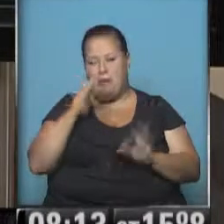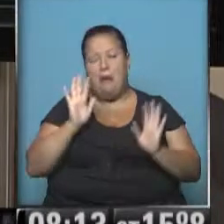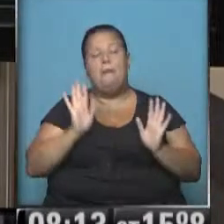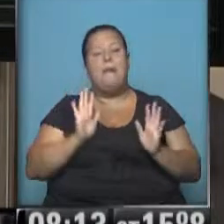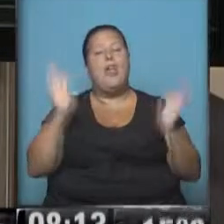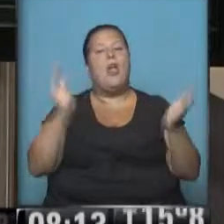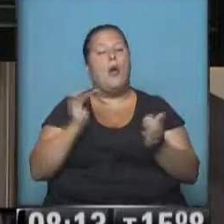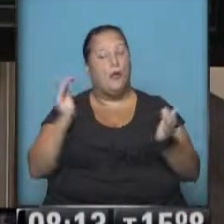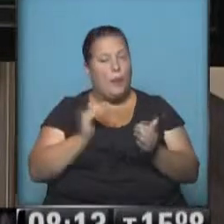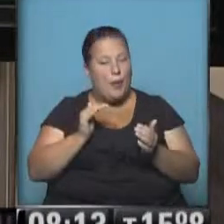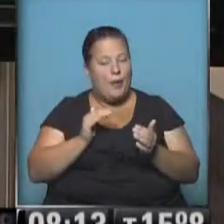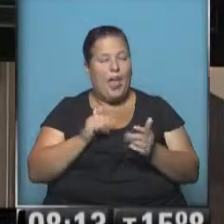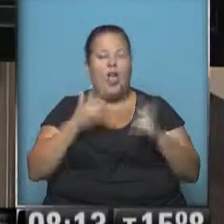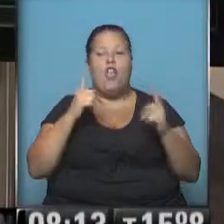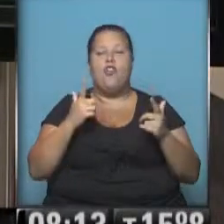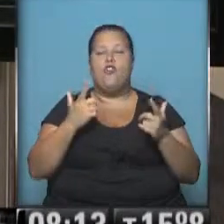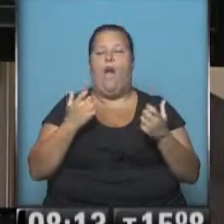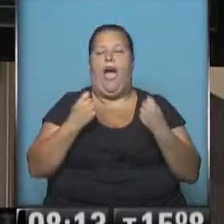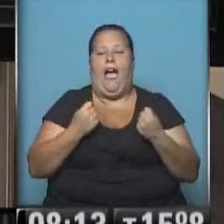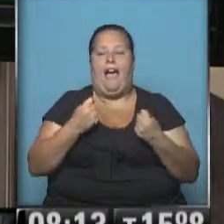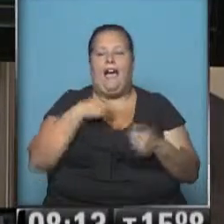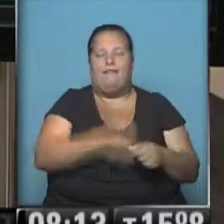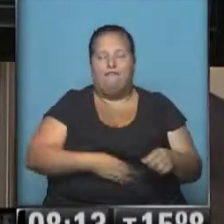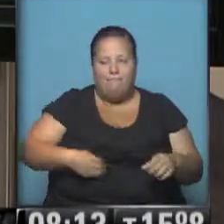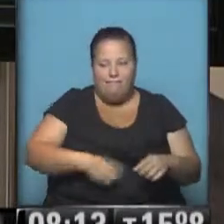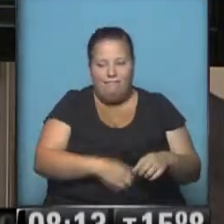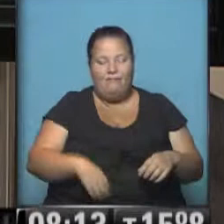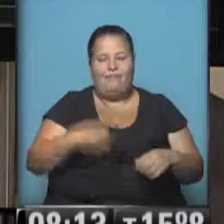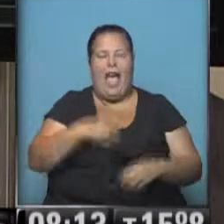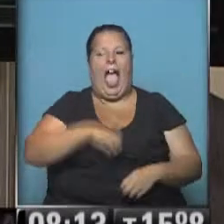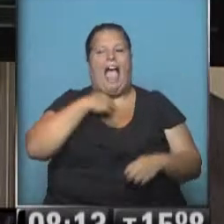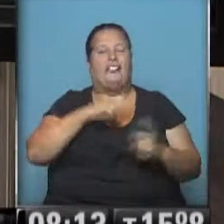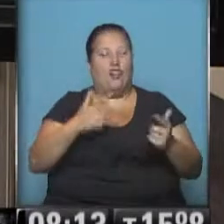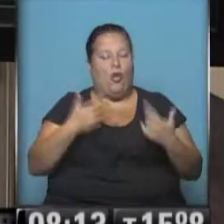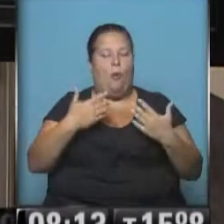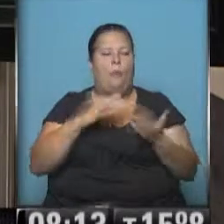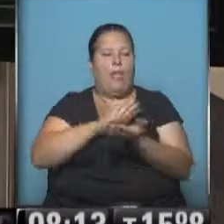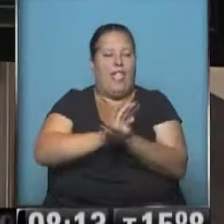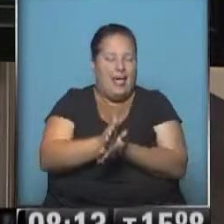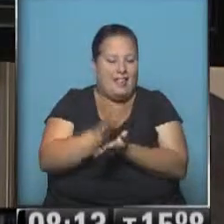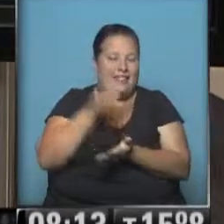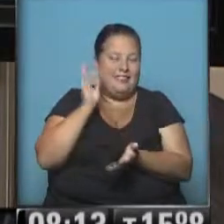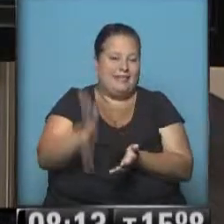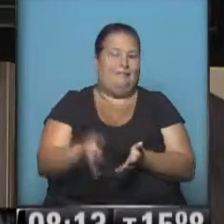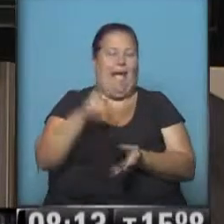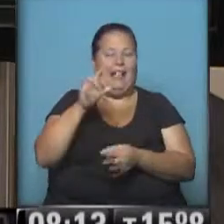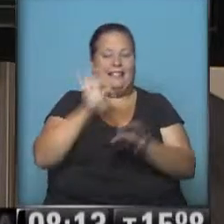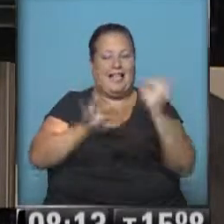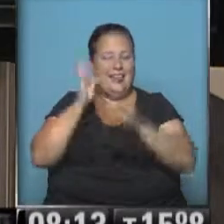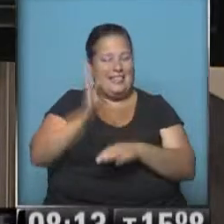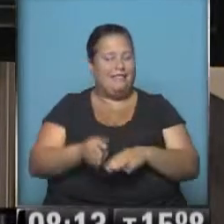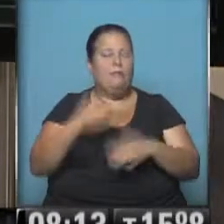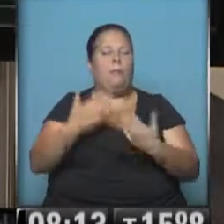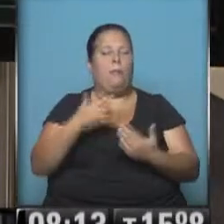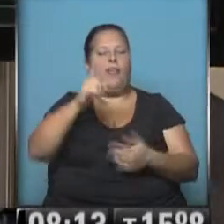Pero en los bebés, al no tener suficiente flora intestinal y el grado de acidez que puede llegar a dañar a estas esporas, se